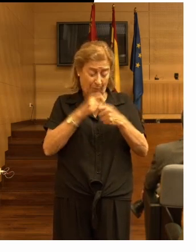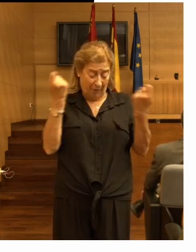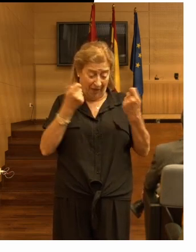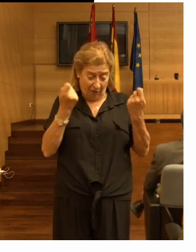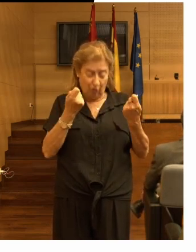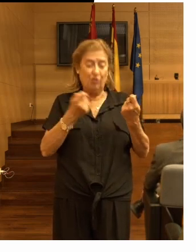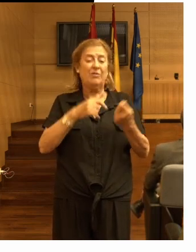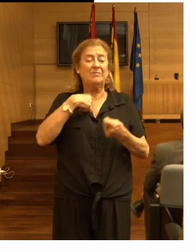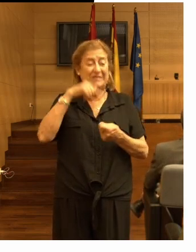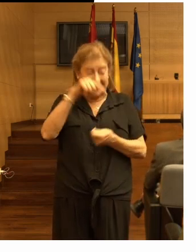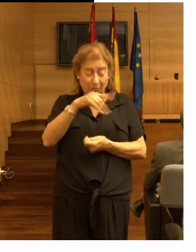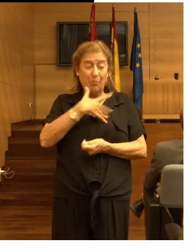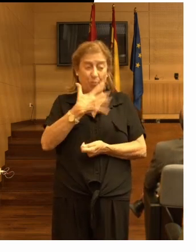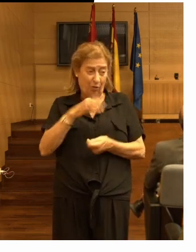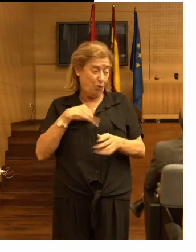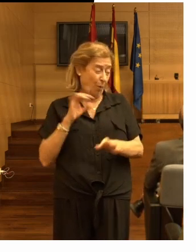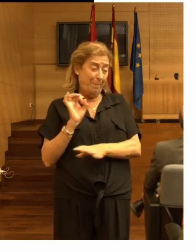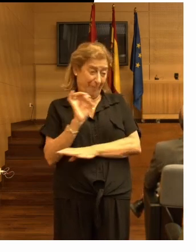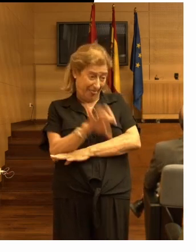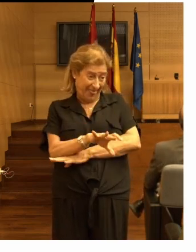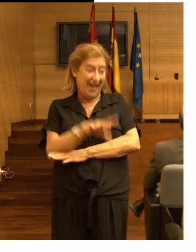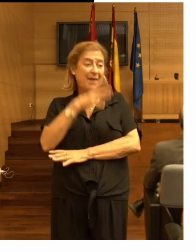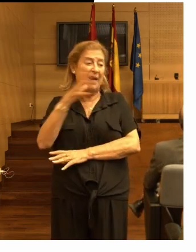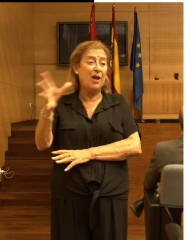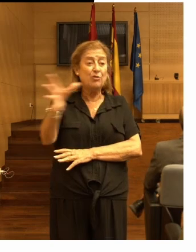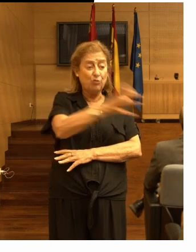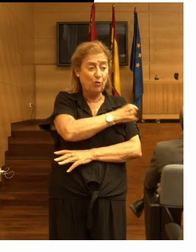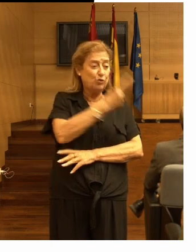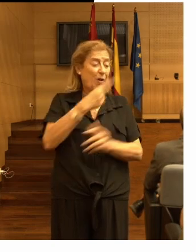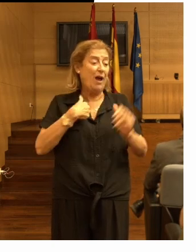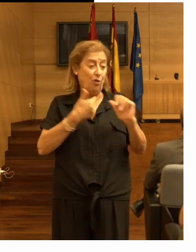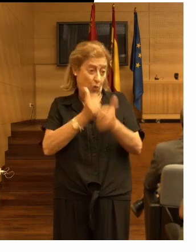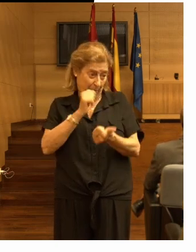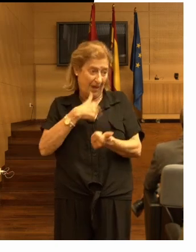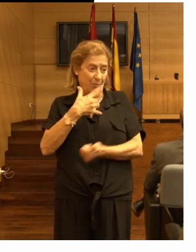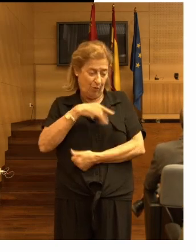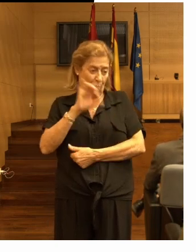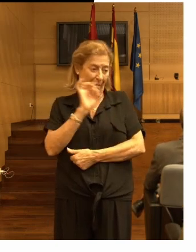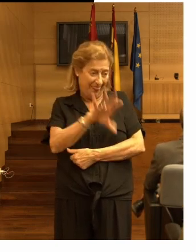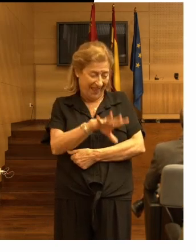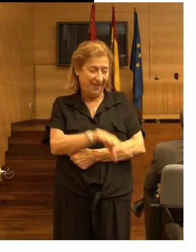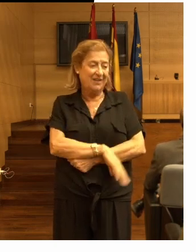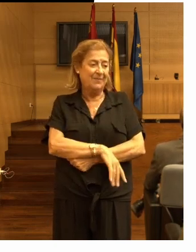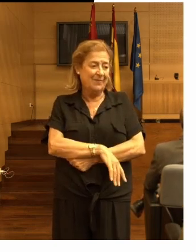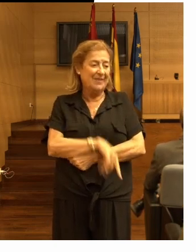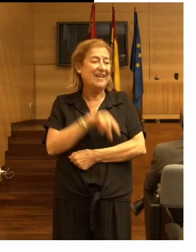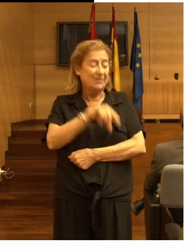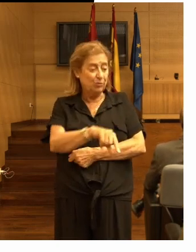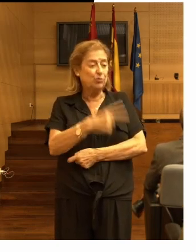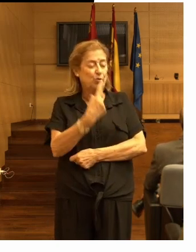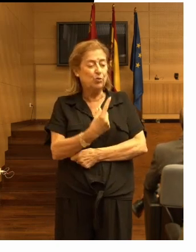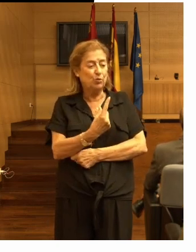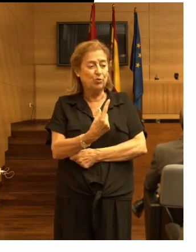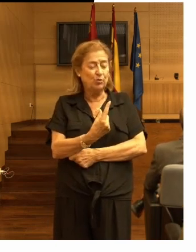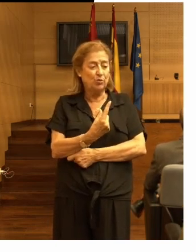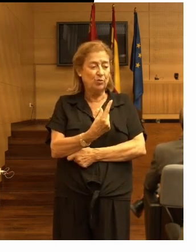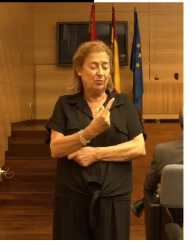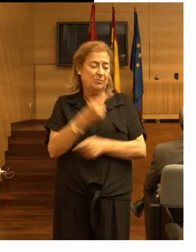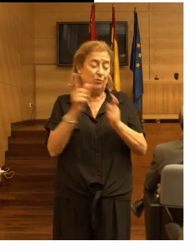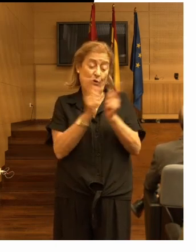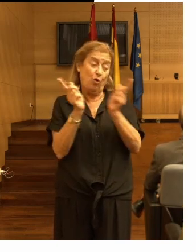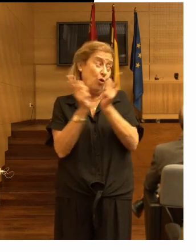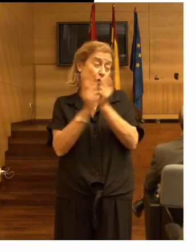puedo mandar para que tengáis todos una copia este es un esquema